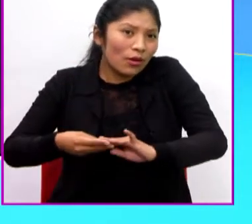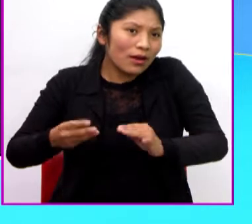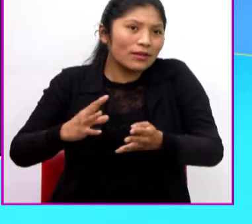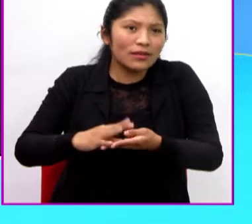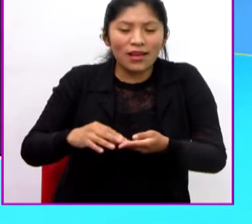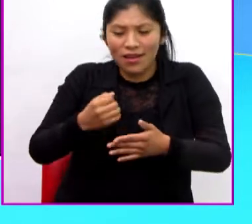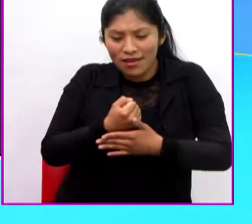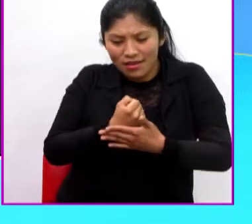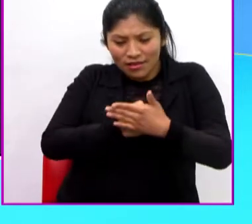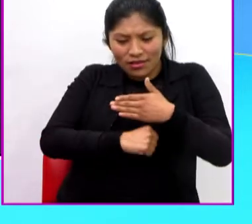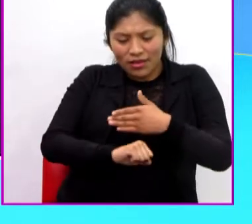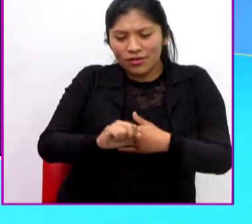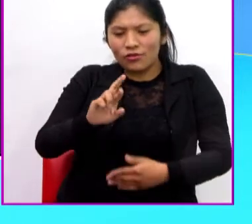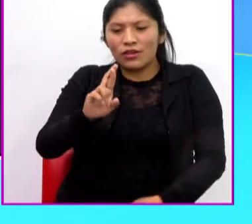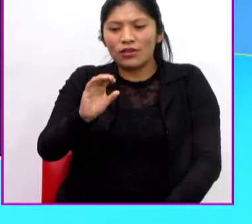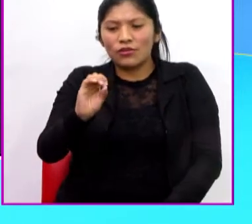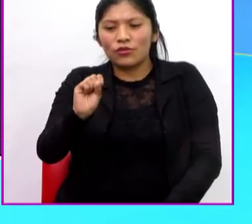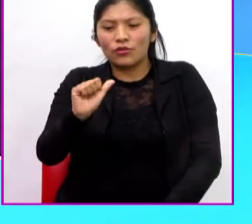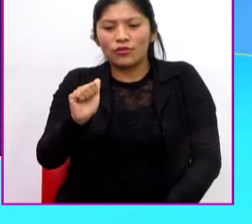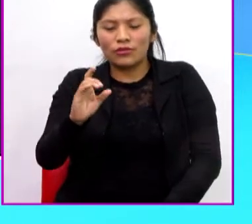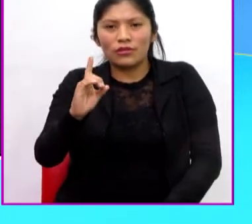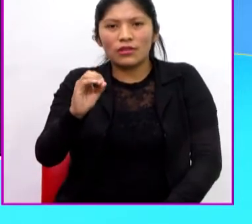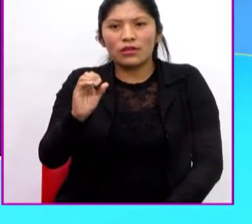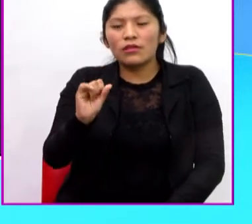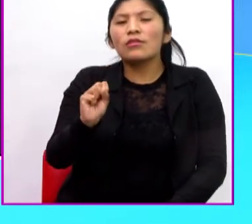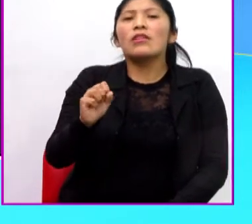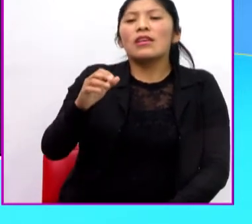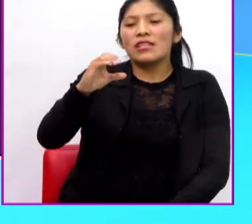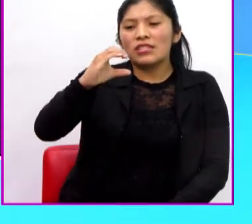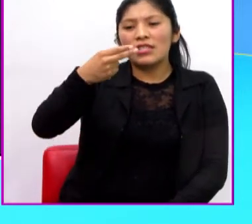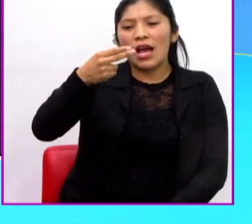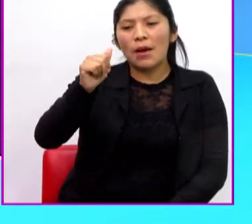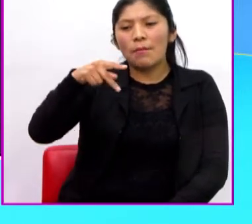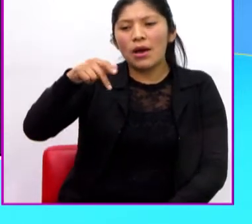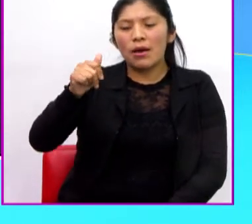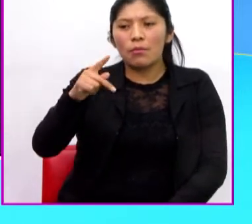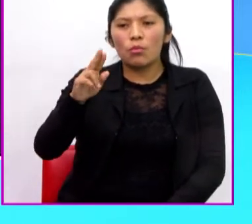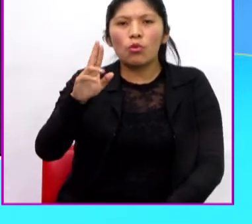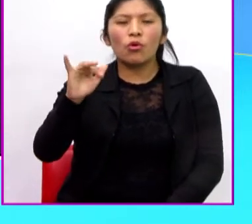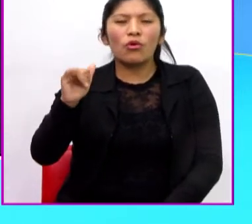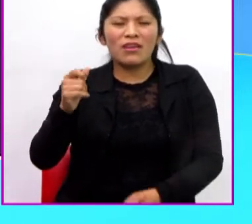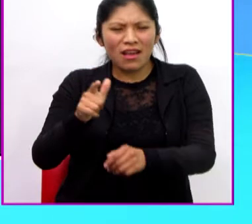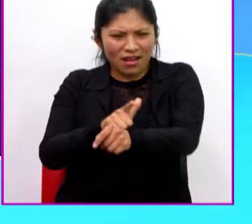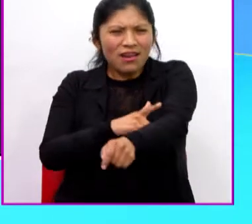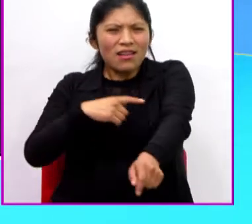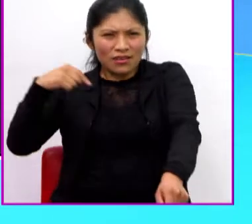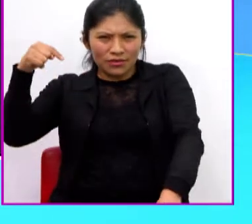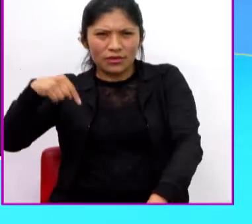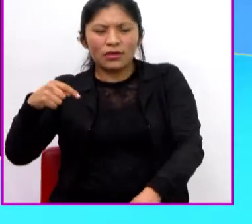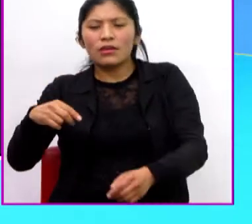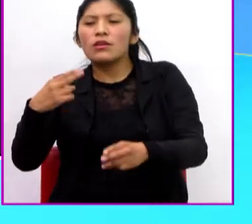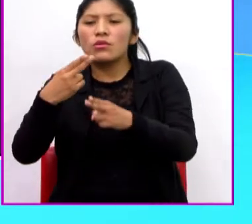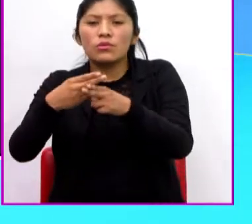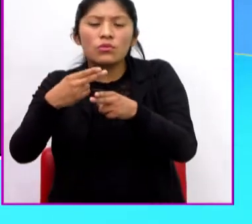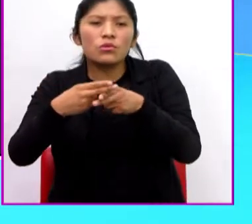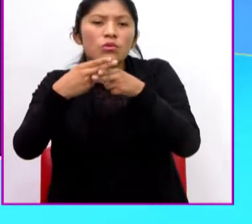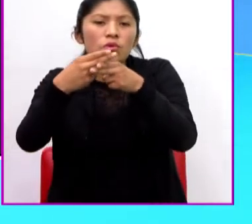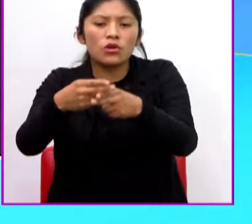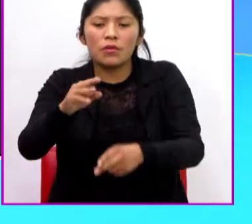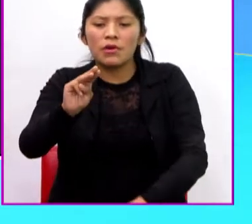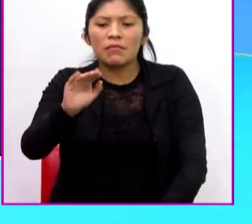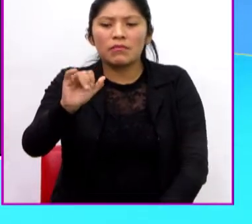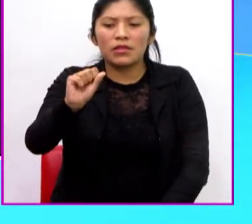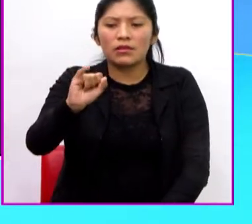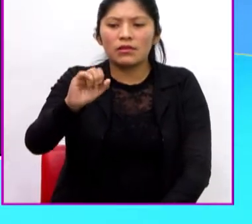Nació en la propiedad de los Rosados, en Chapapuya. Un poco lejos de acá y le pusieron Mi 5 por sus rayas